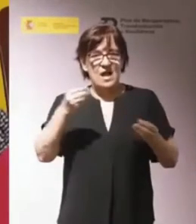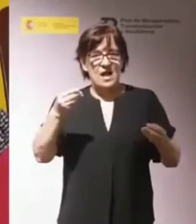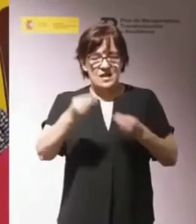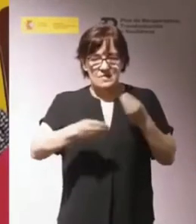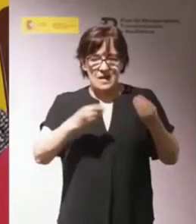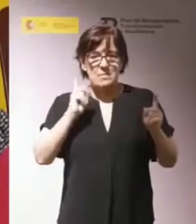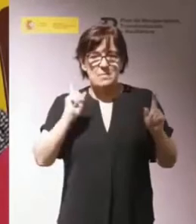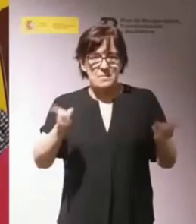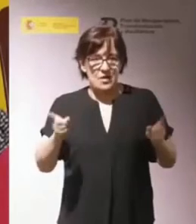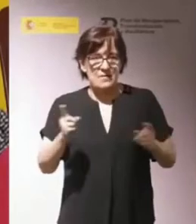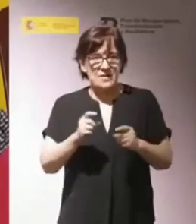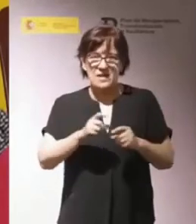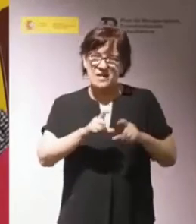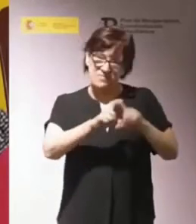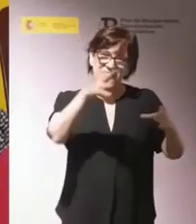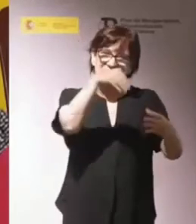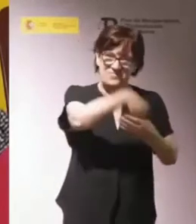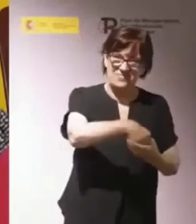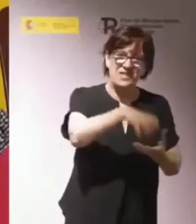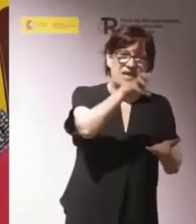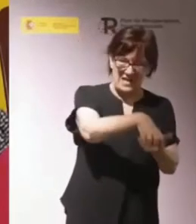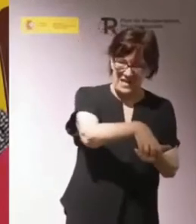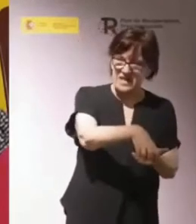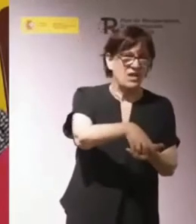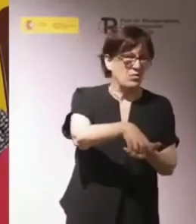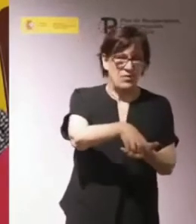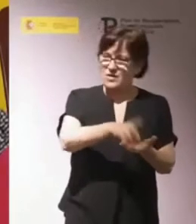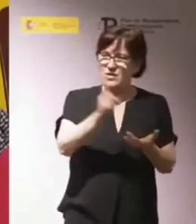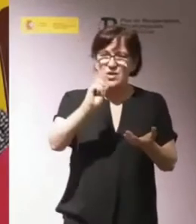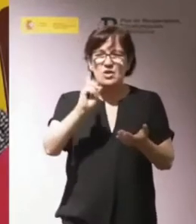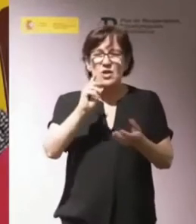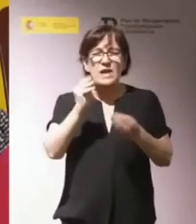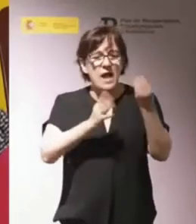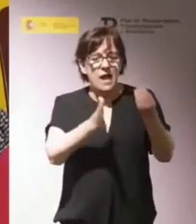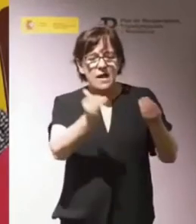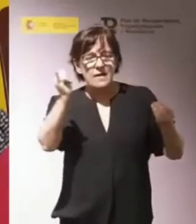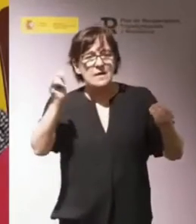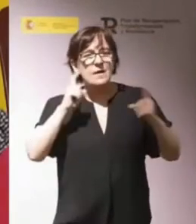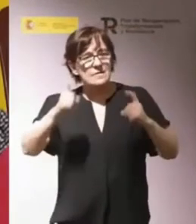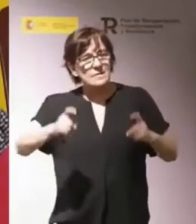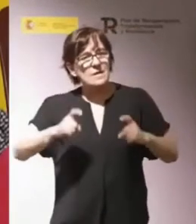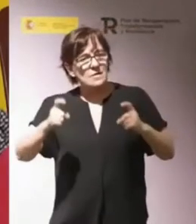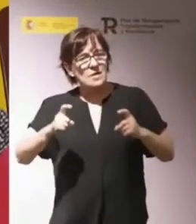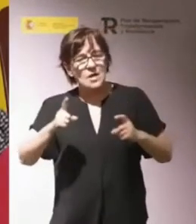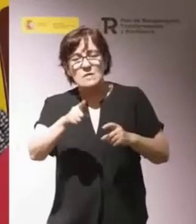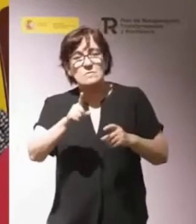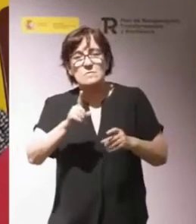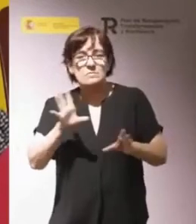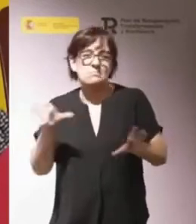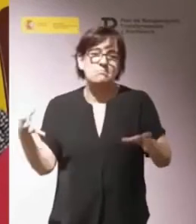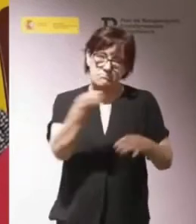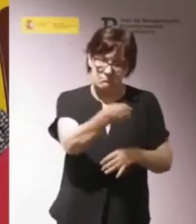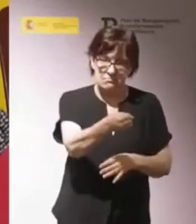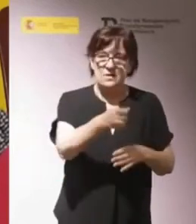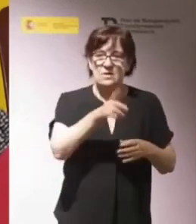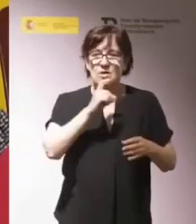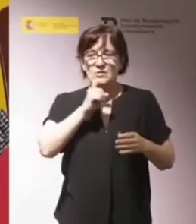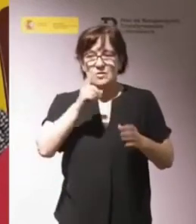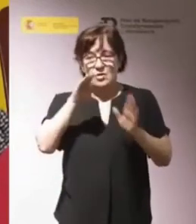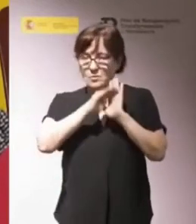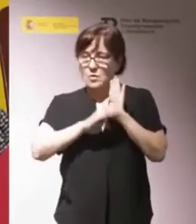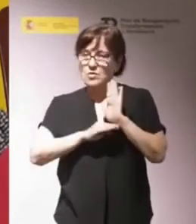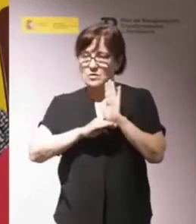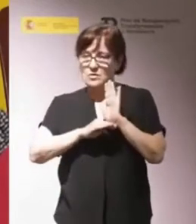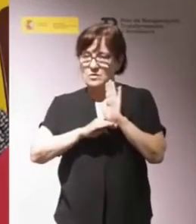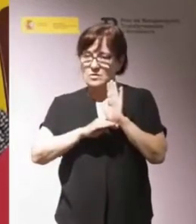para prevenir la institucionalización, porque no solo se trata de lo que hay, sino de intentar que no lleguemos a ello. Como condiciones